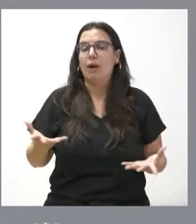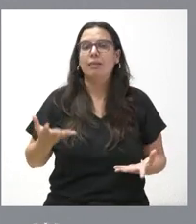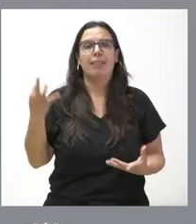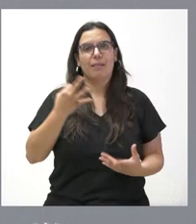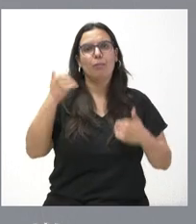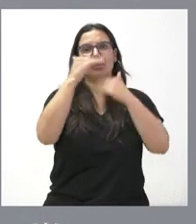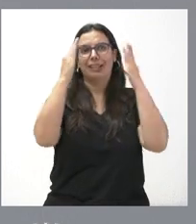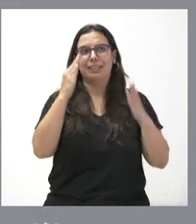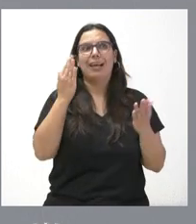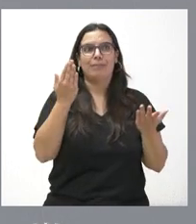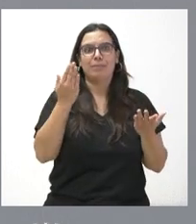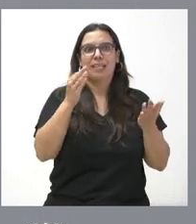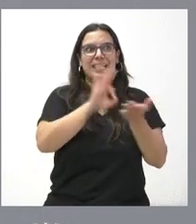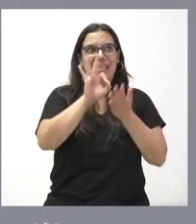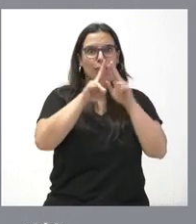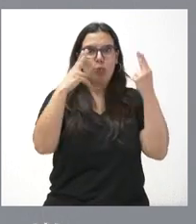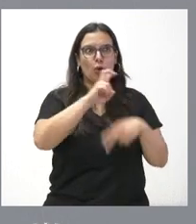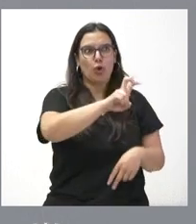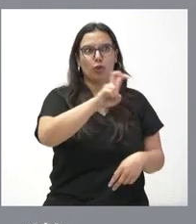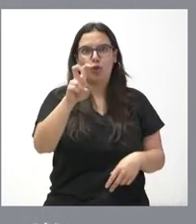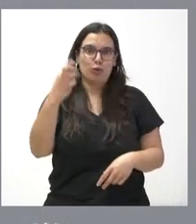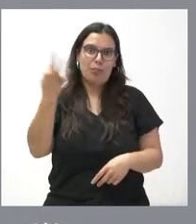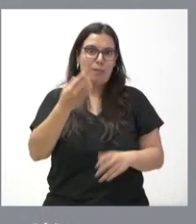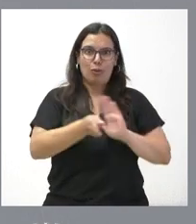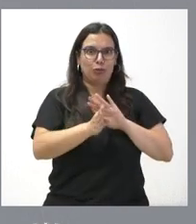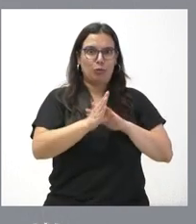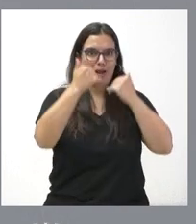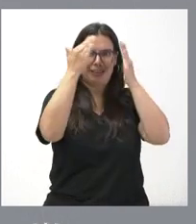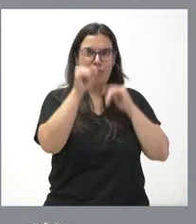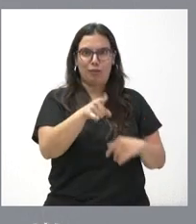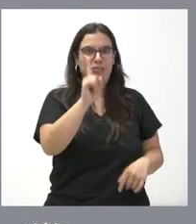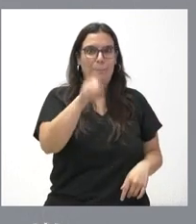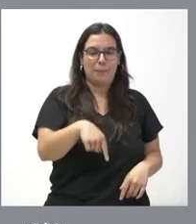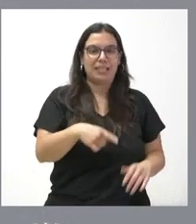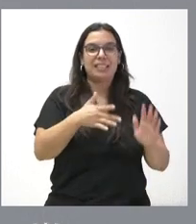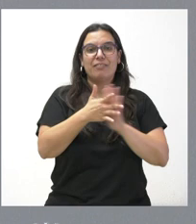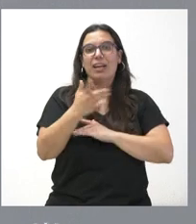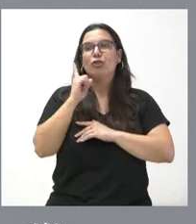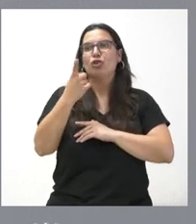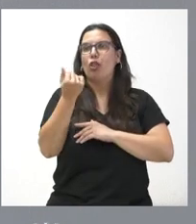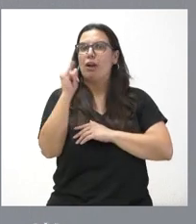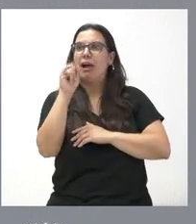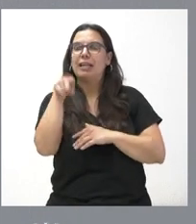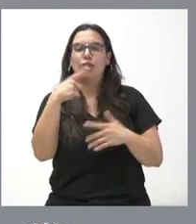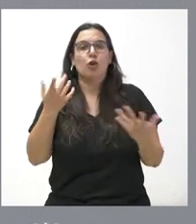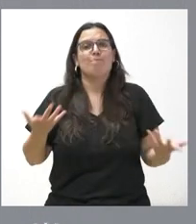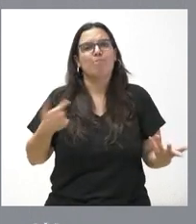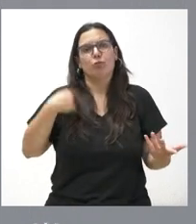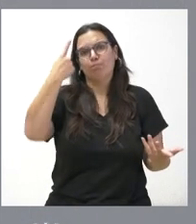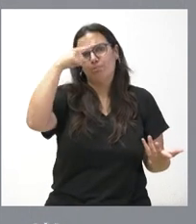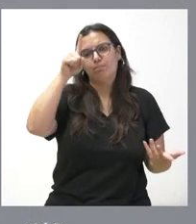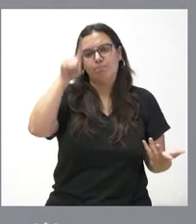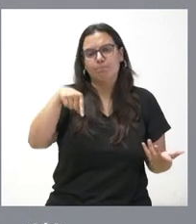atendiendo los servicios públicos de Castilla y León. Y, por tanto, no es solo cuestión de márgenes. Estoy convencido también que los